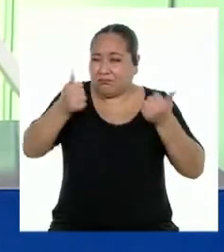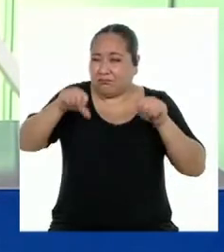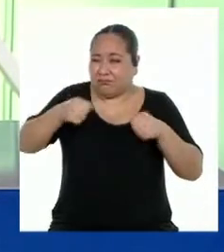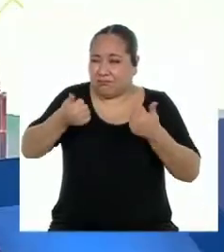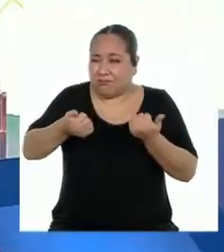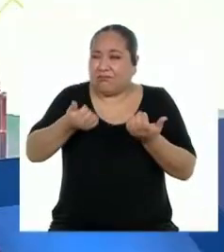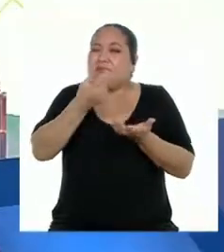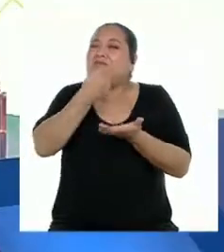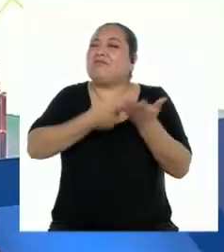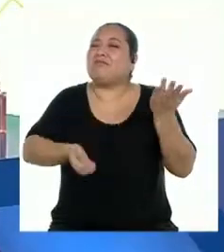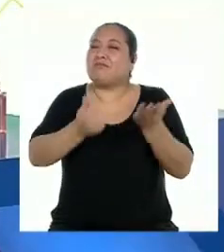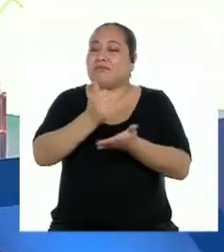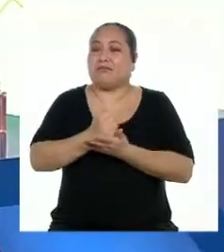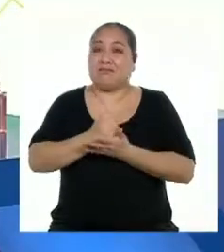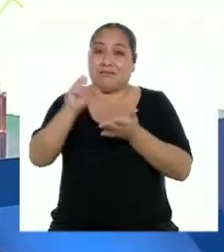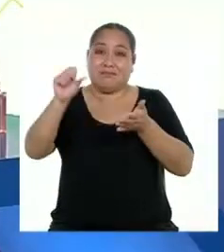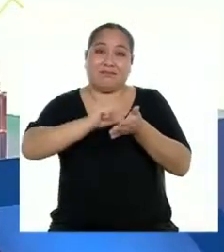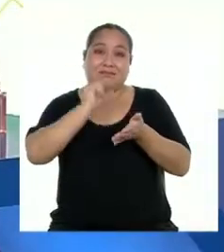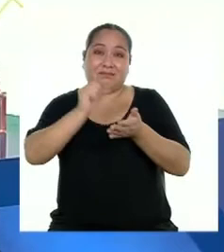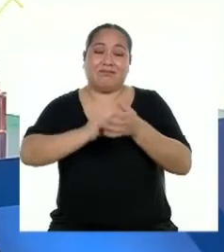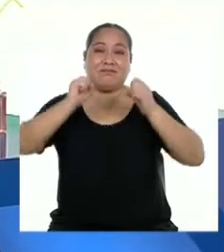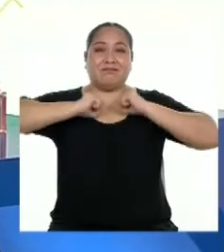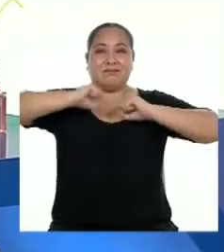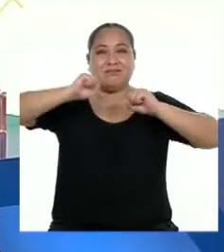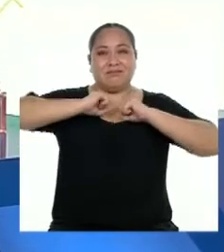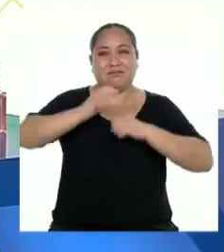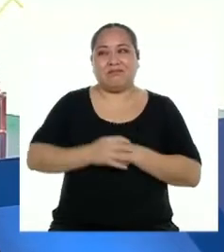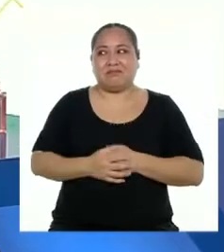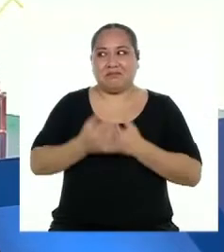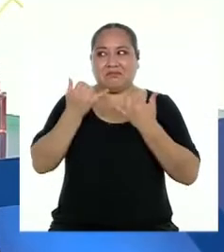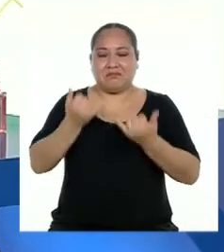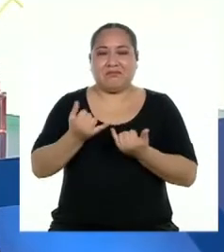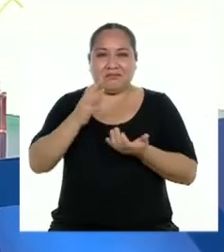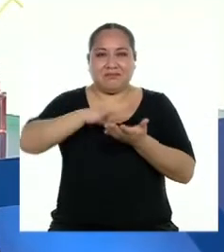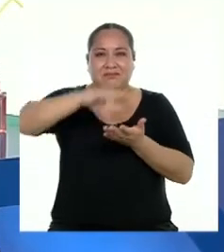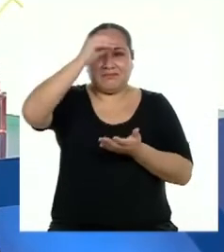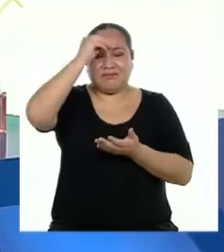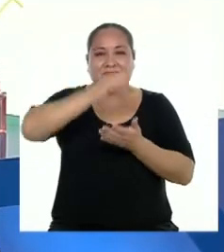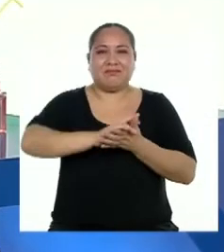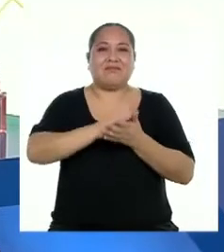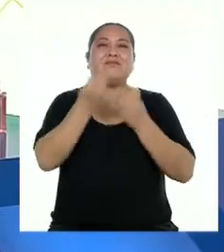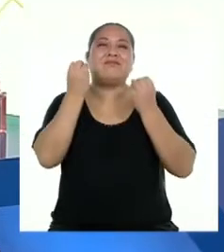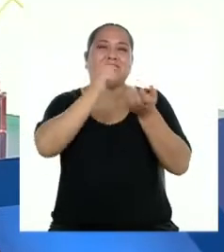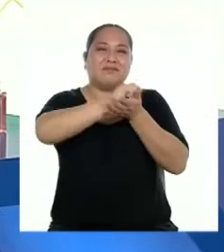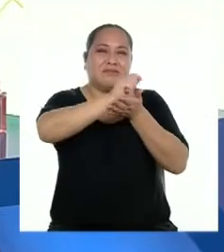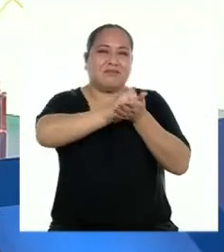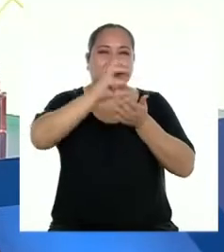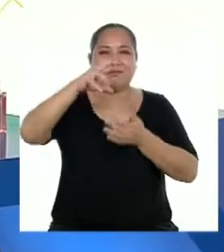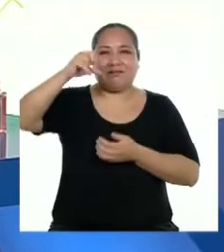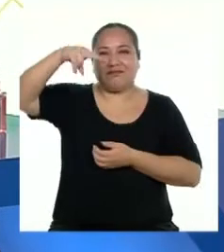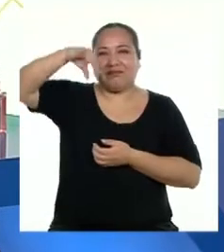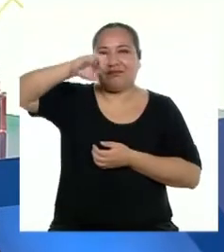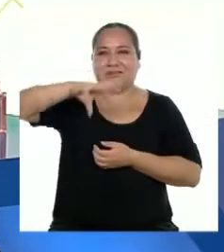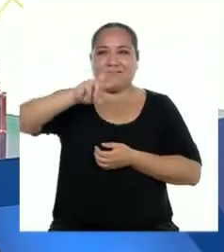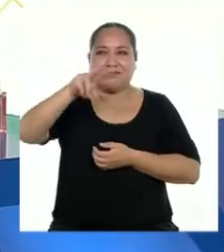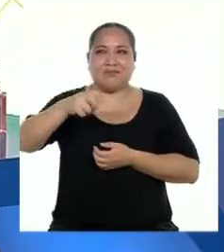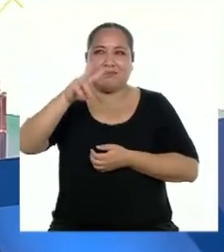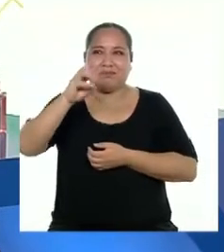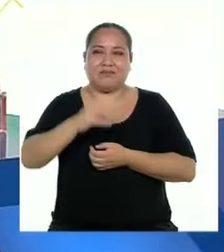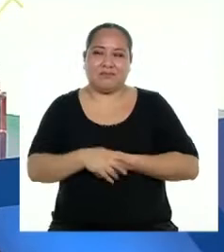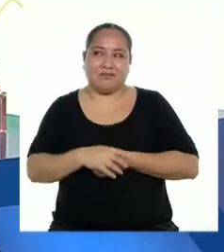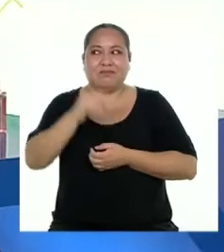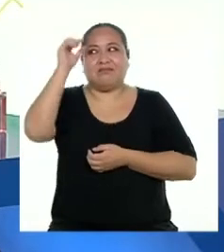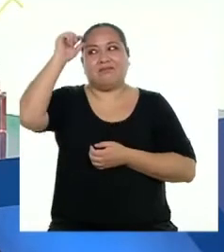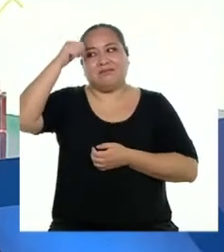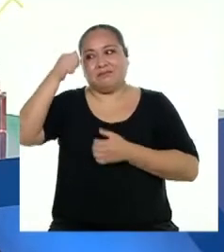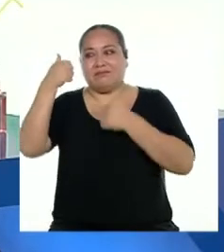y el deporte. Hoy seguiremos aprendiendo sobre cómo escribir una crónica del 2020. Y como vamos a tener que recordar tanto lo